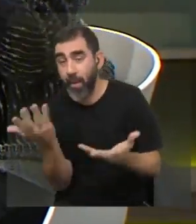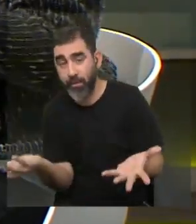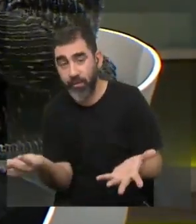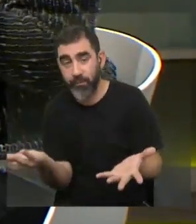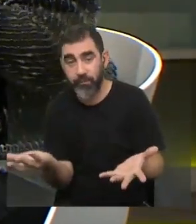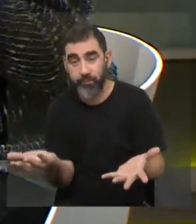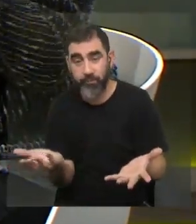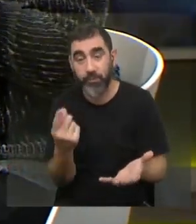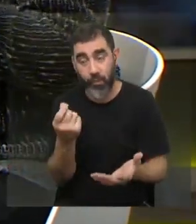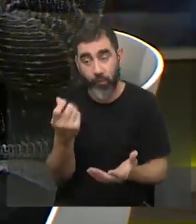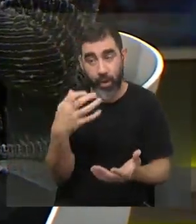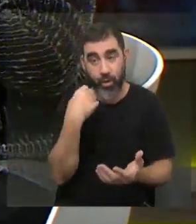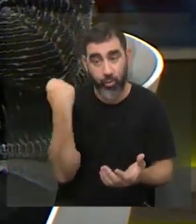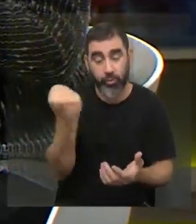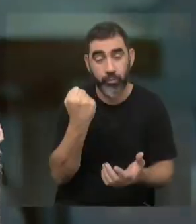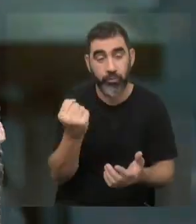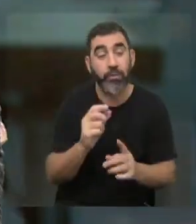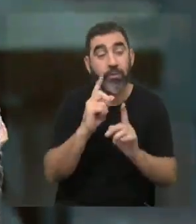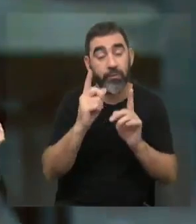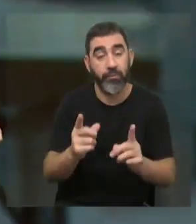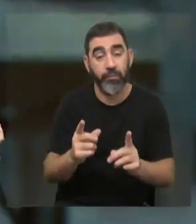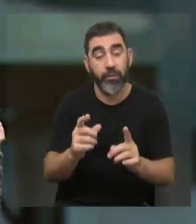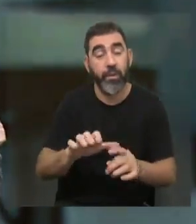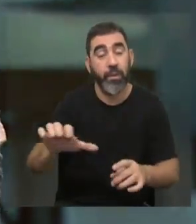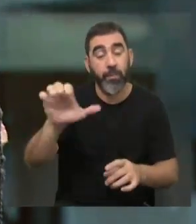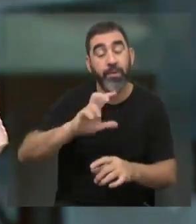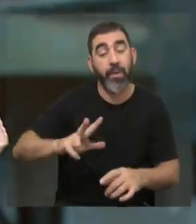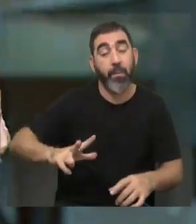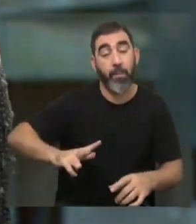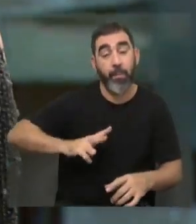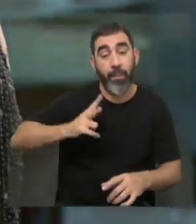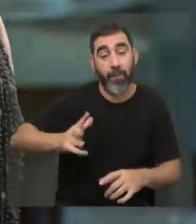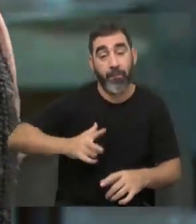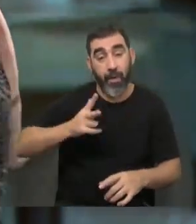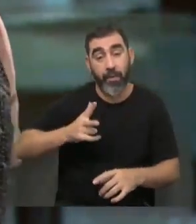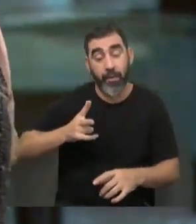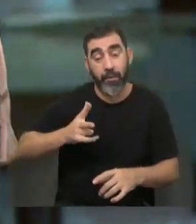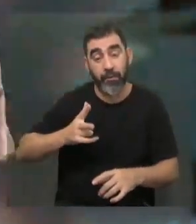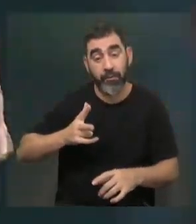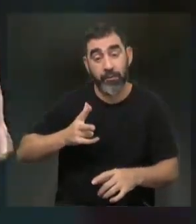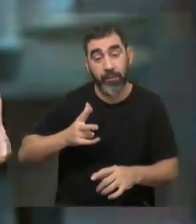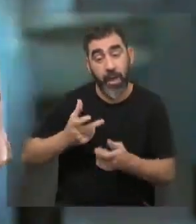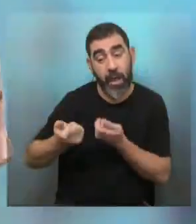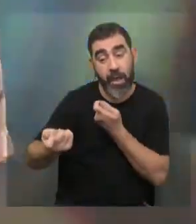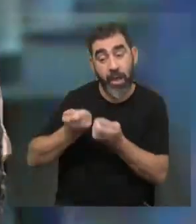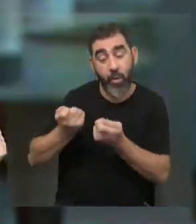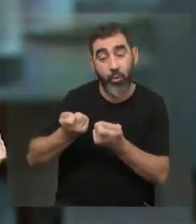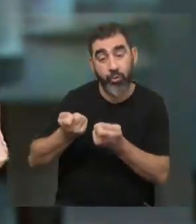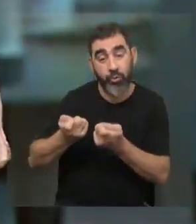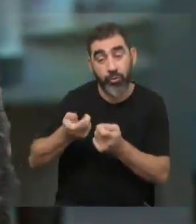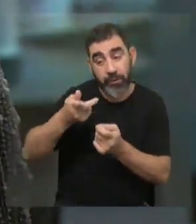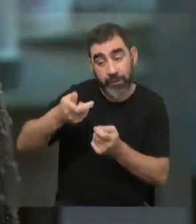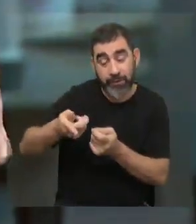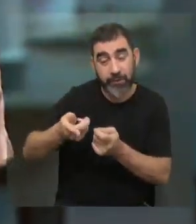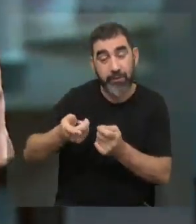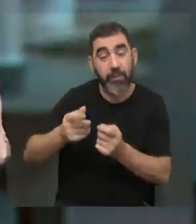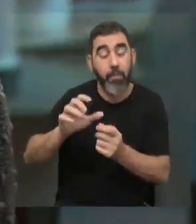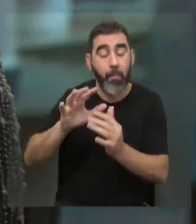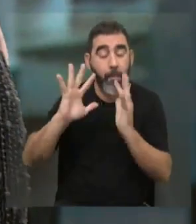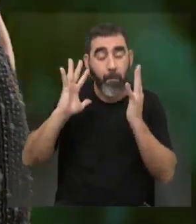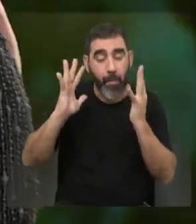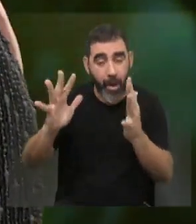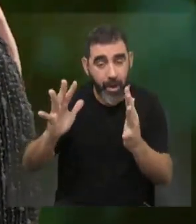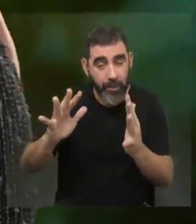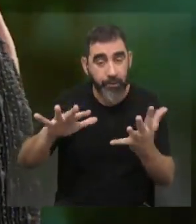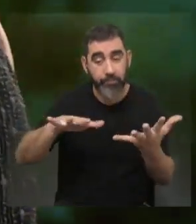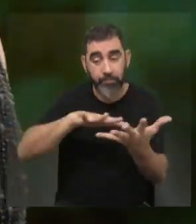fue un valor importante. También se generaron empresas privadas que pasaron a tener como línea de negocio la instalación de parques, estudios de